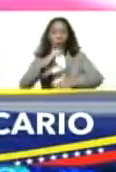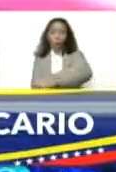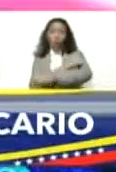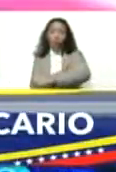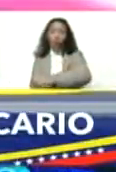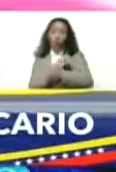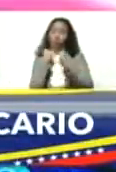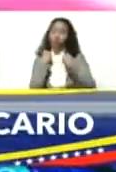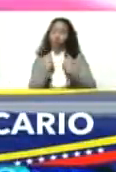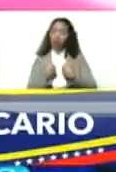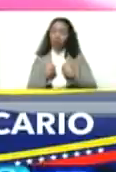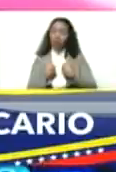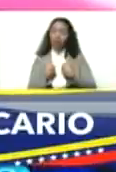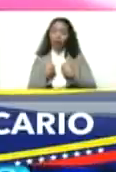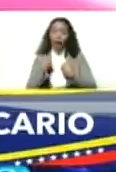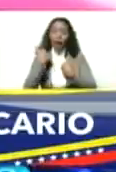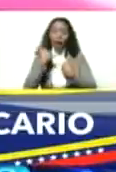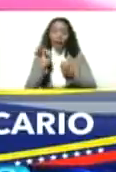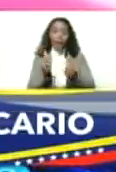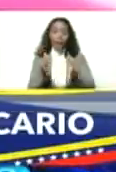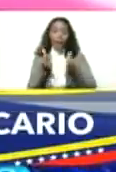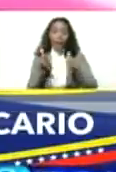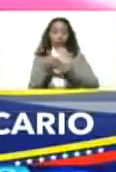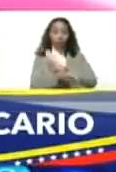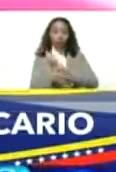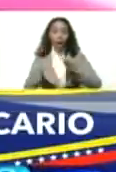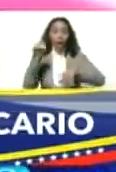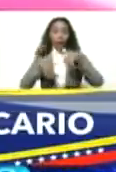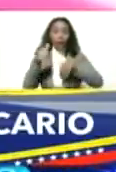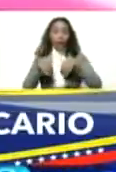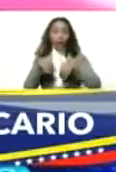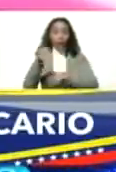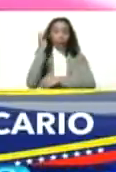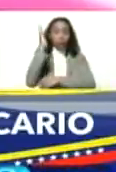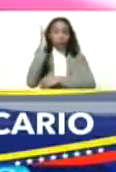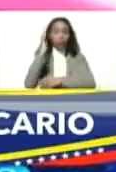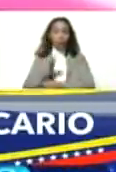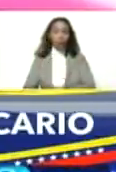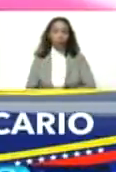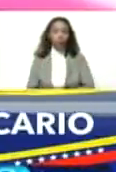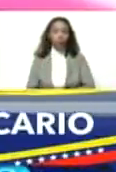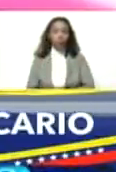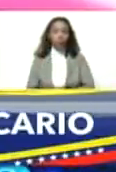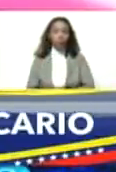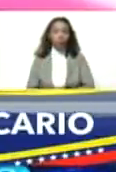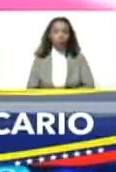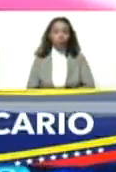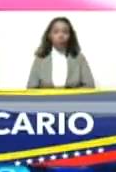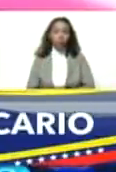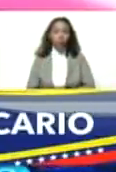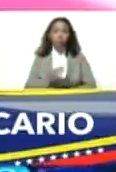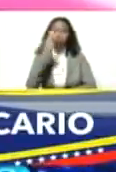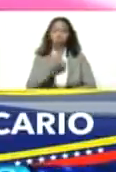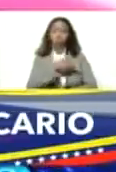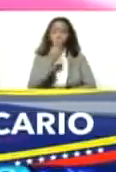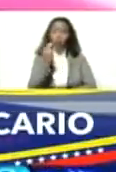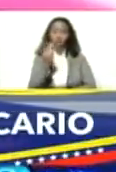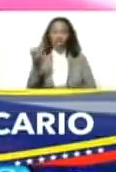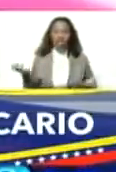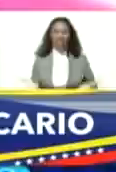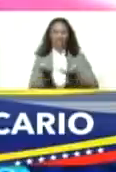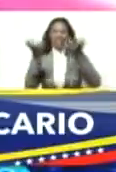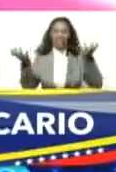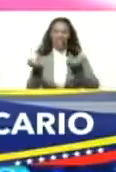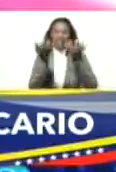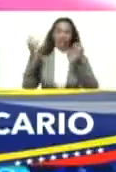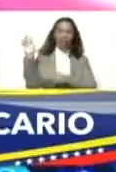extremista había ganado las elecciones parlamentarias. Y prometían incendiar el país